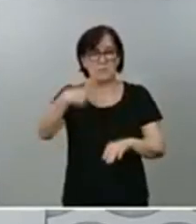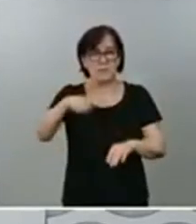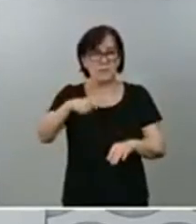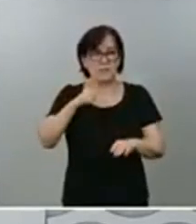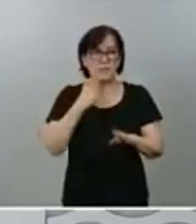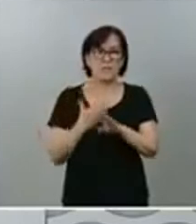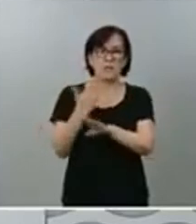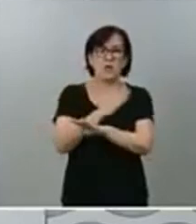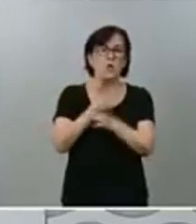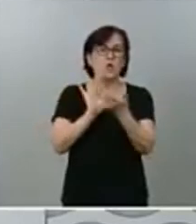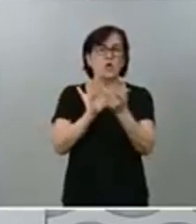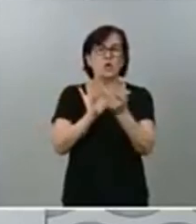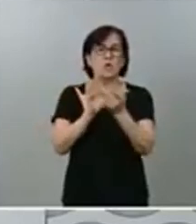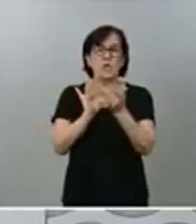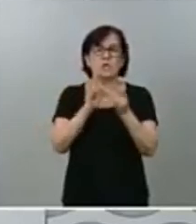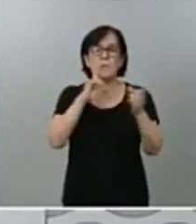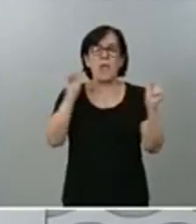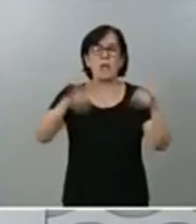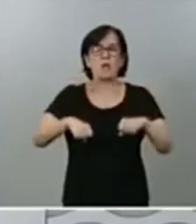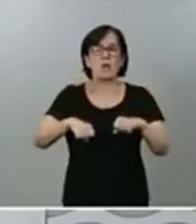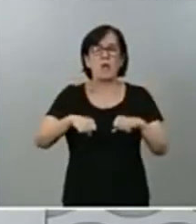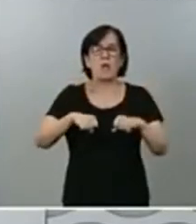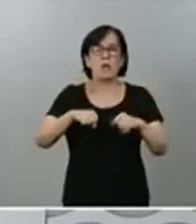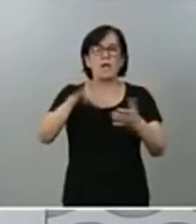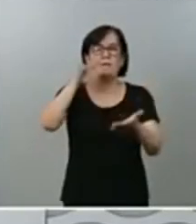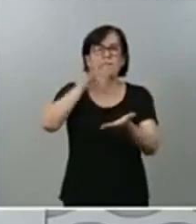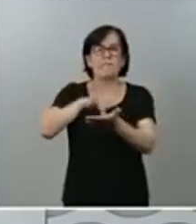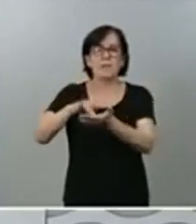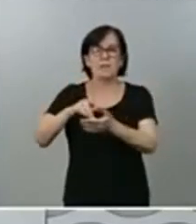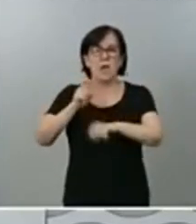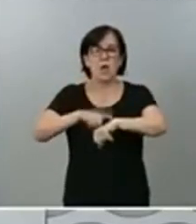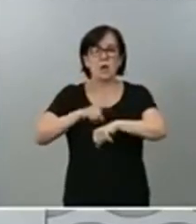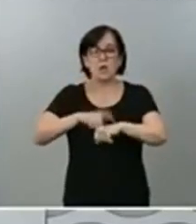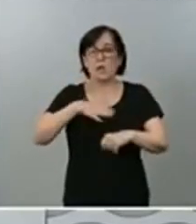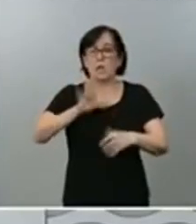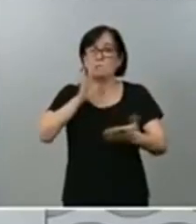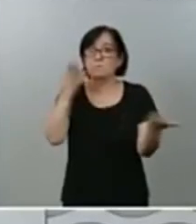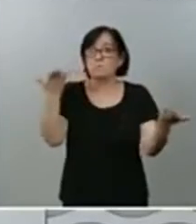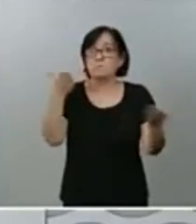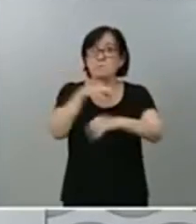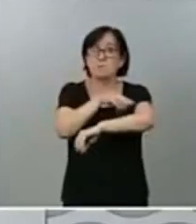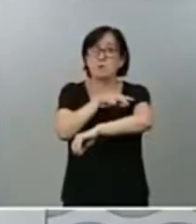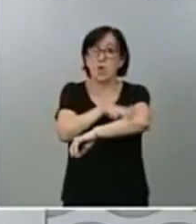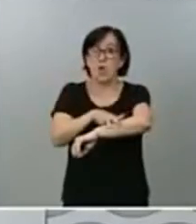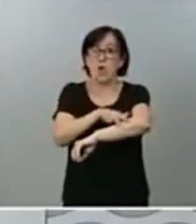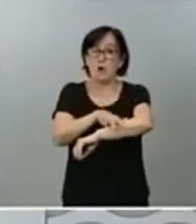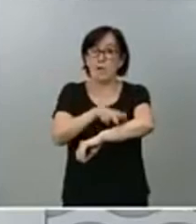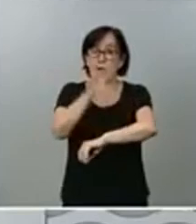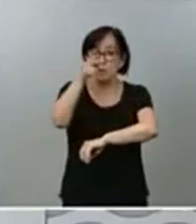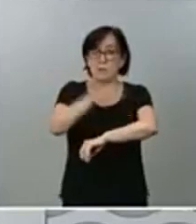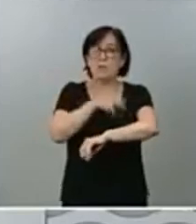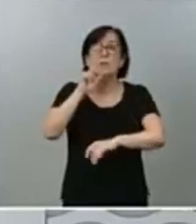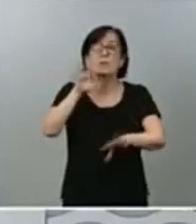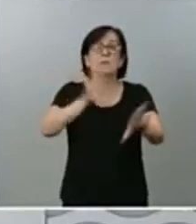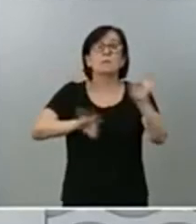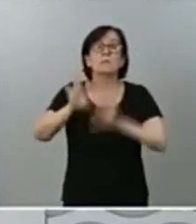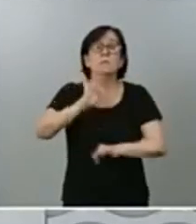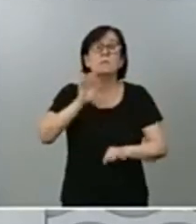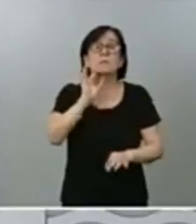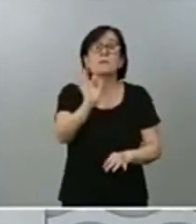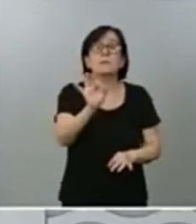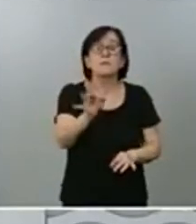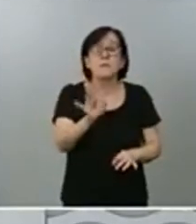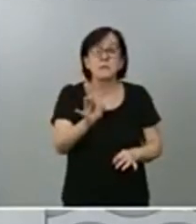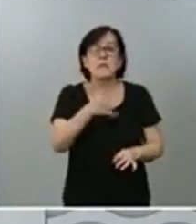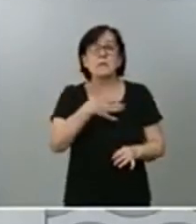contacto para acordar fecha y hora, está disponible. Le corresponde al Gobierno decidir si, efectivamente, quiere